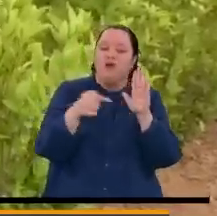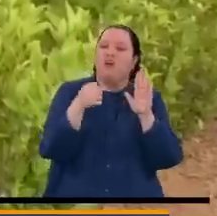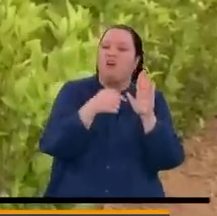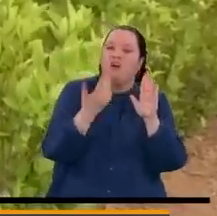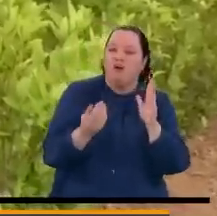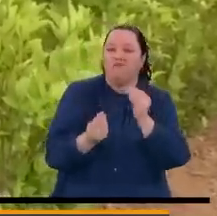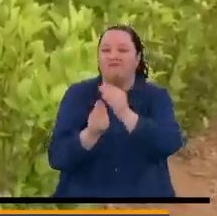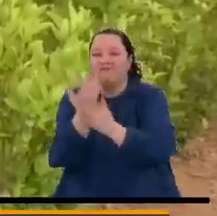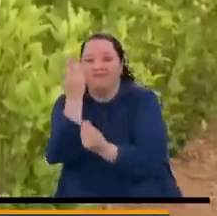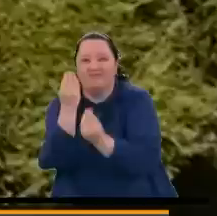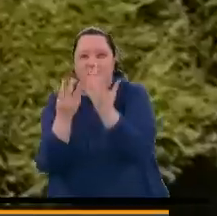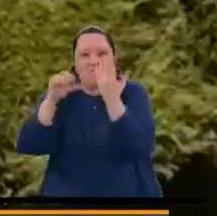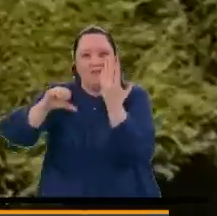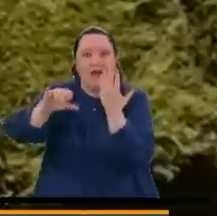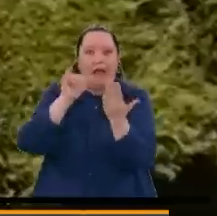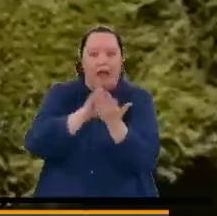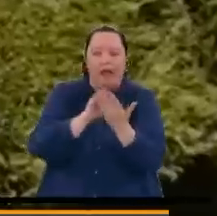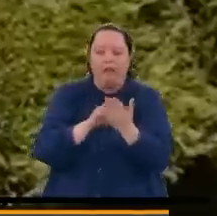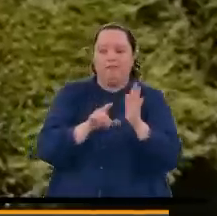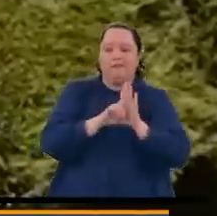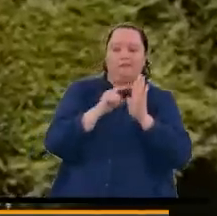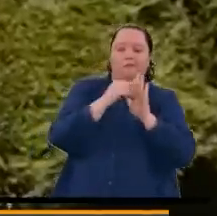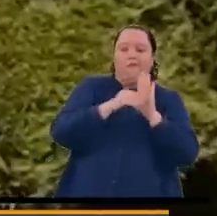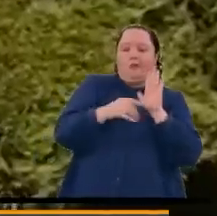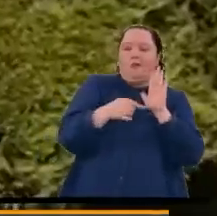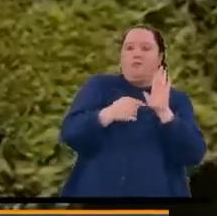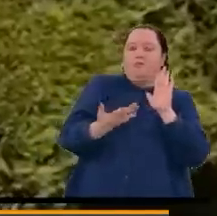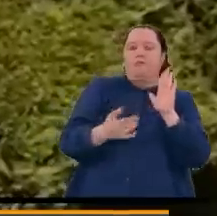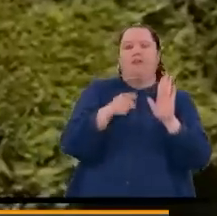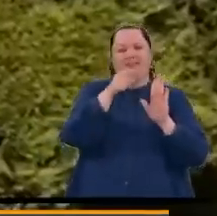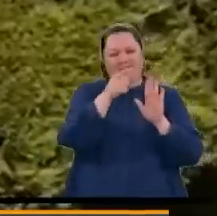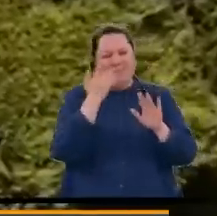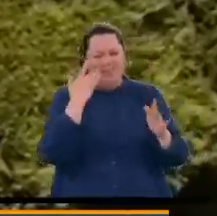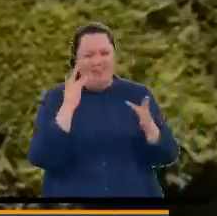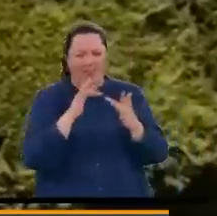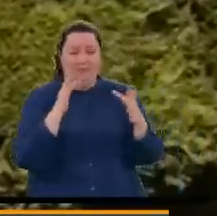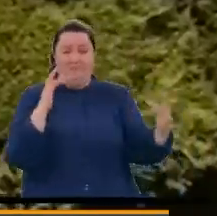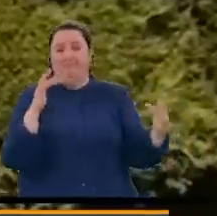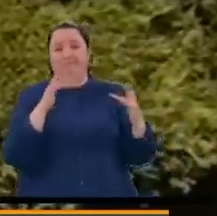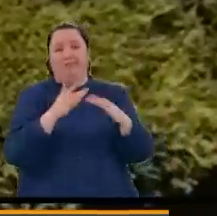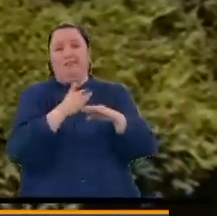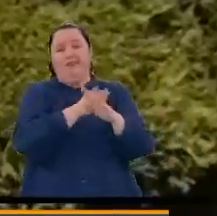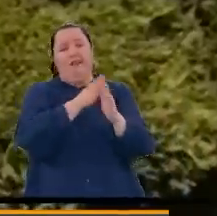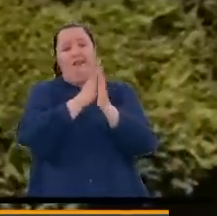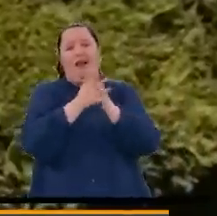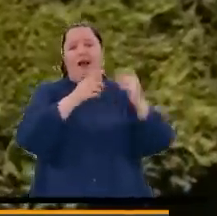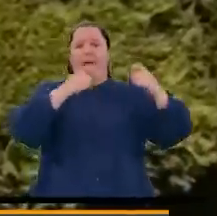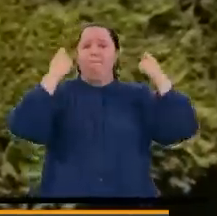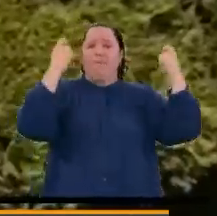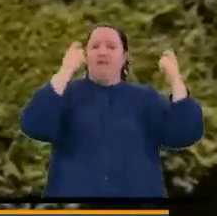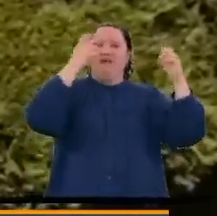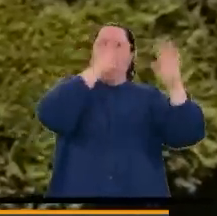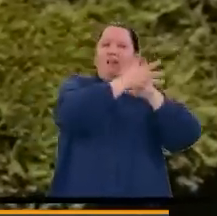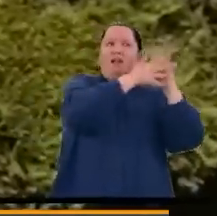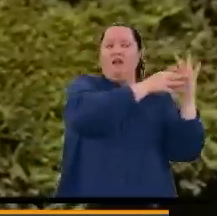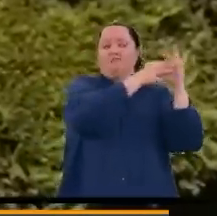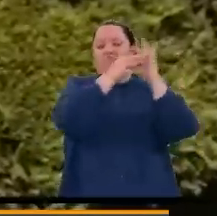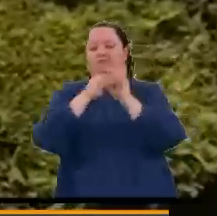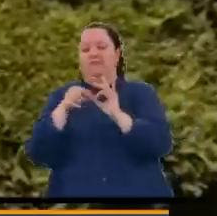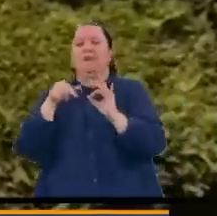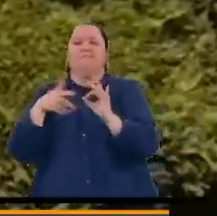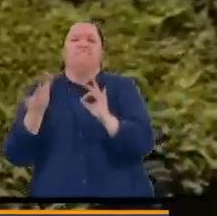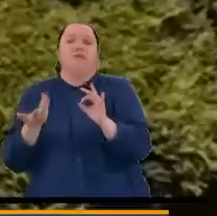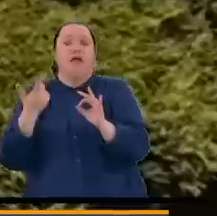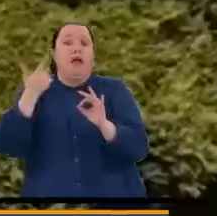cultivos ilícitos. Eso, por supuesto, es coherente con el discurso que él ha mantenido, con el discurso de campaña. Vamos a ver qué dicen las